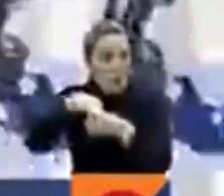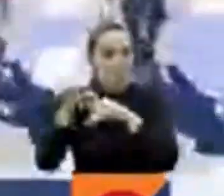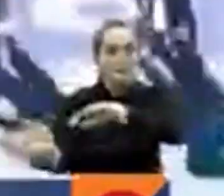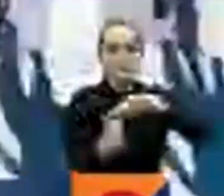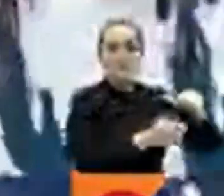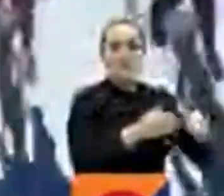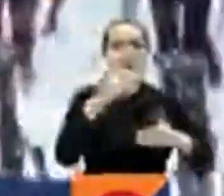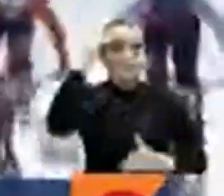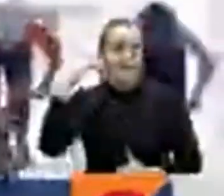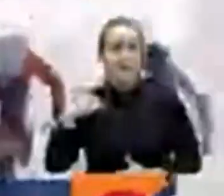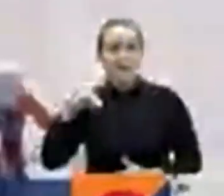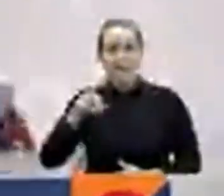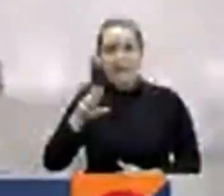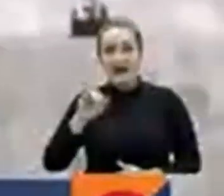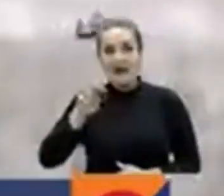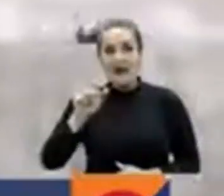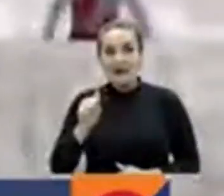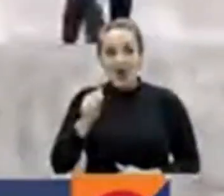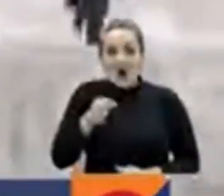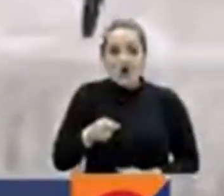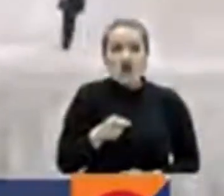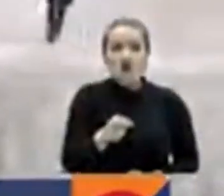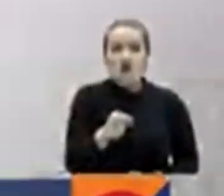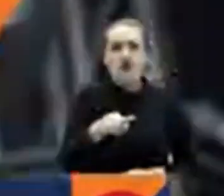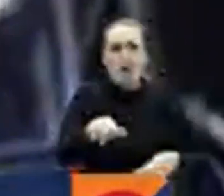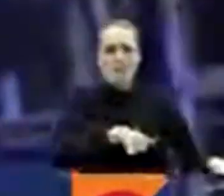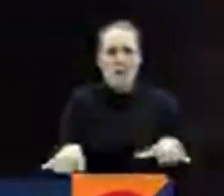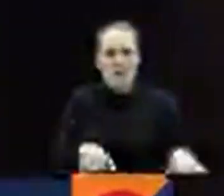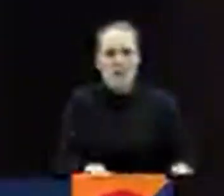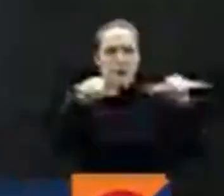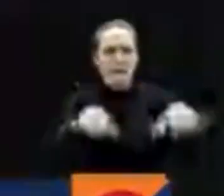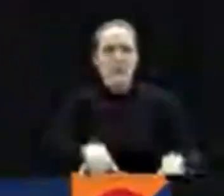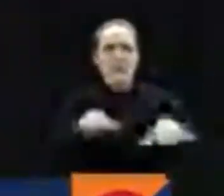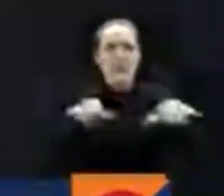válidas de la Copa Mundo de BMX que se disputarán en Bogotá.